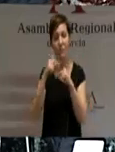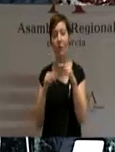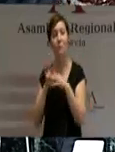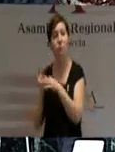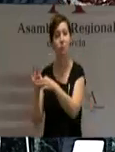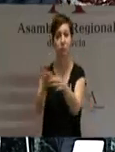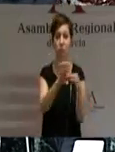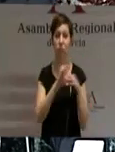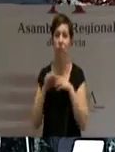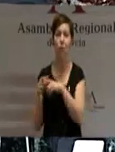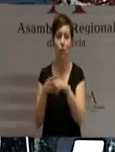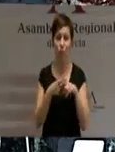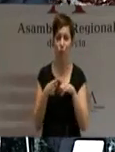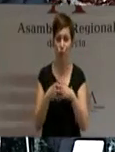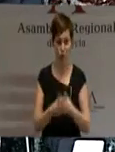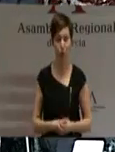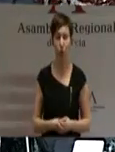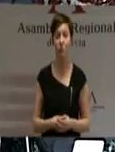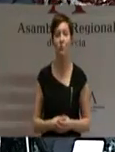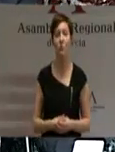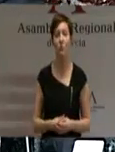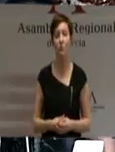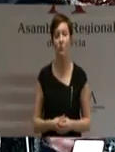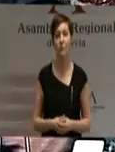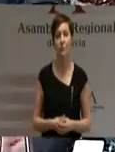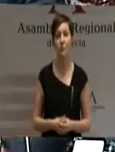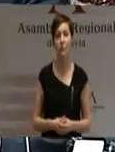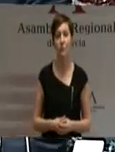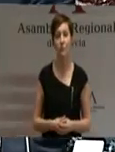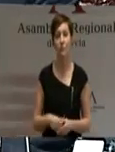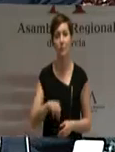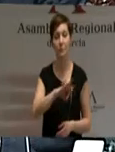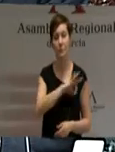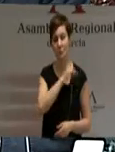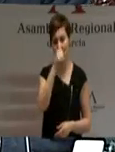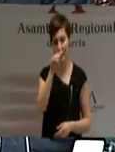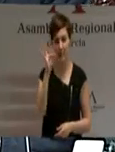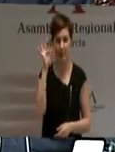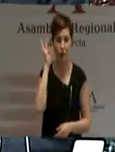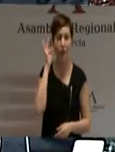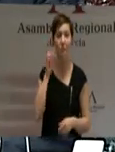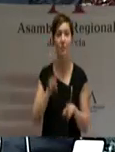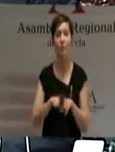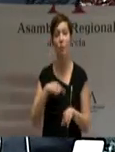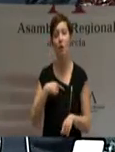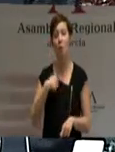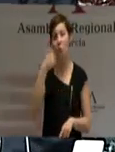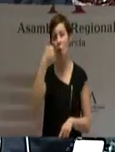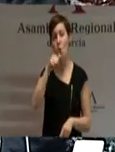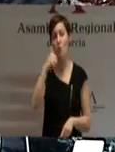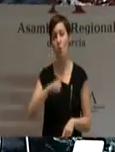Compartirlo con todos y realizarlo con todos. Señorías, nunca fui un hombre que se acomode.